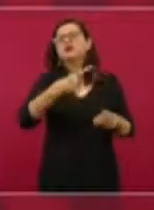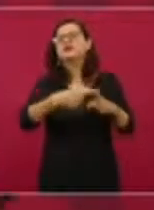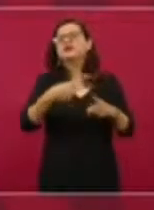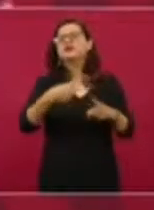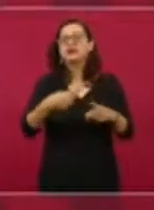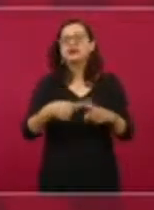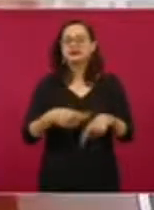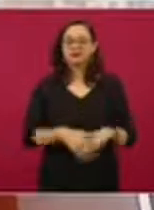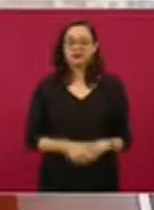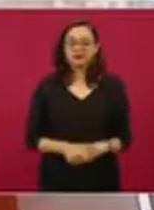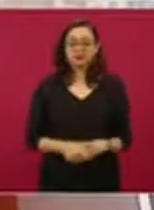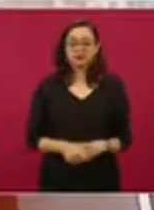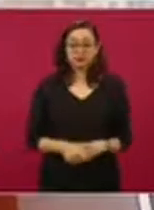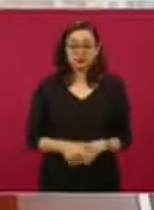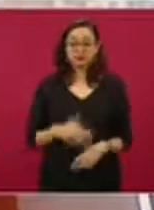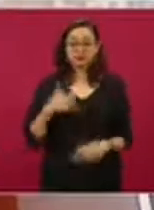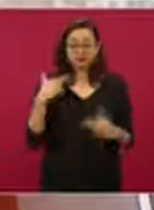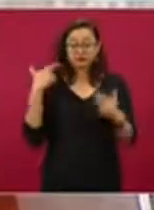Una revisión.